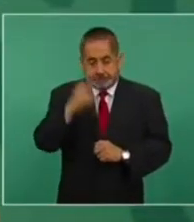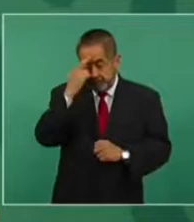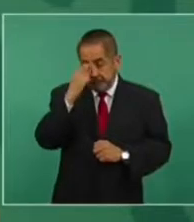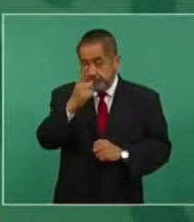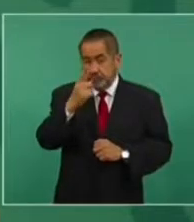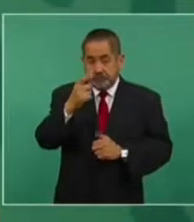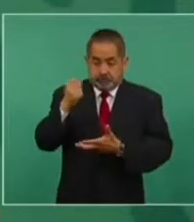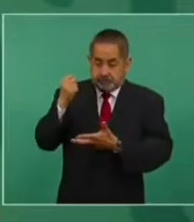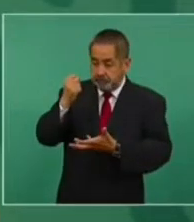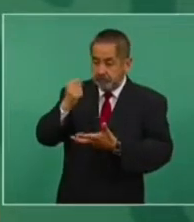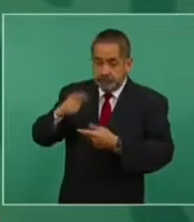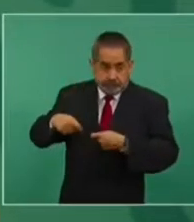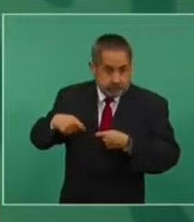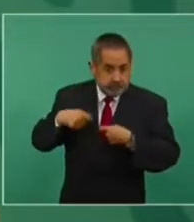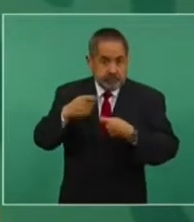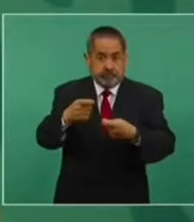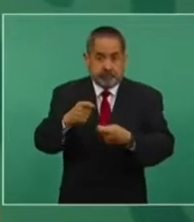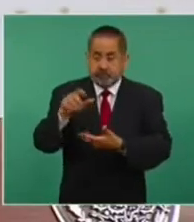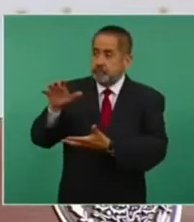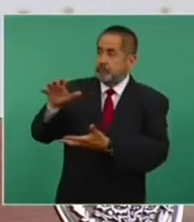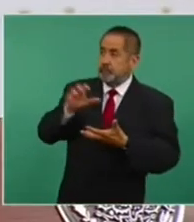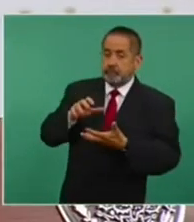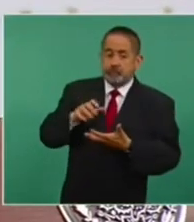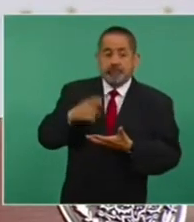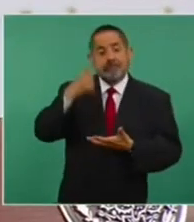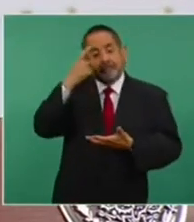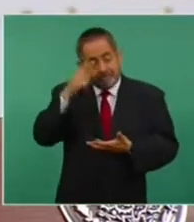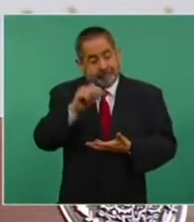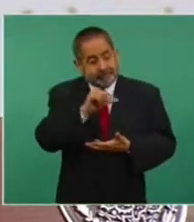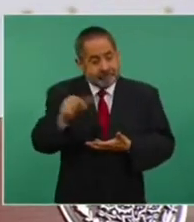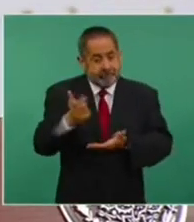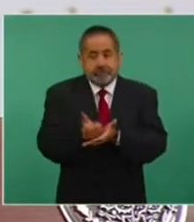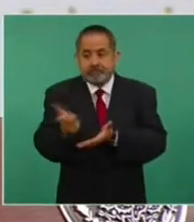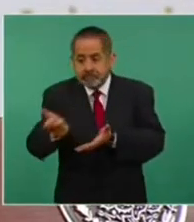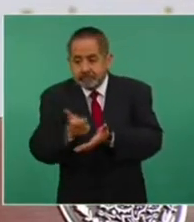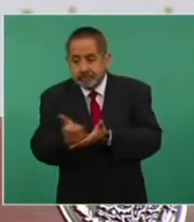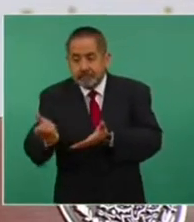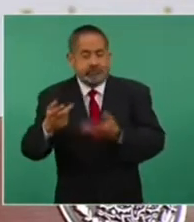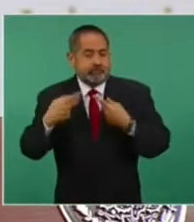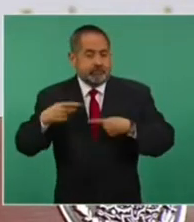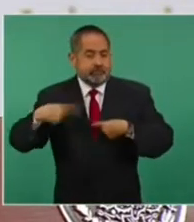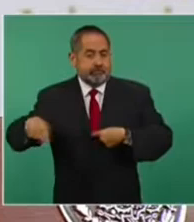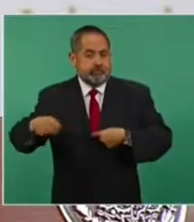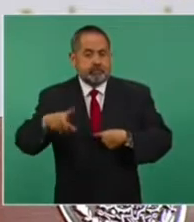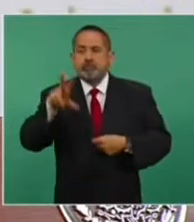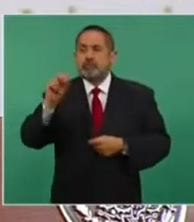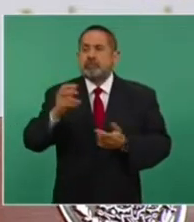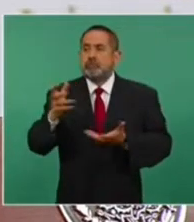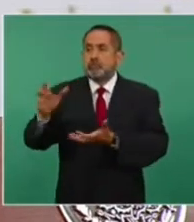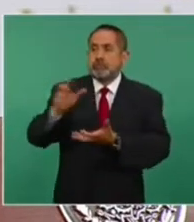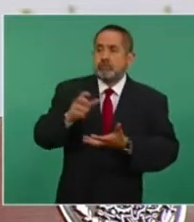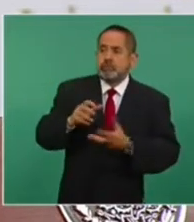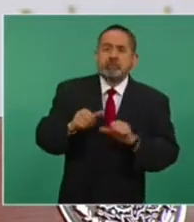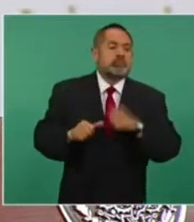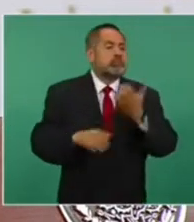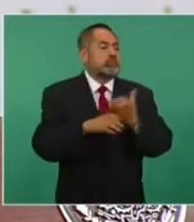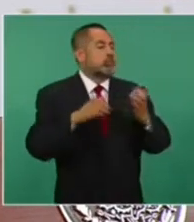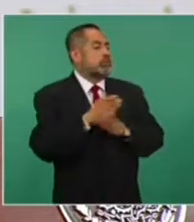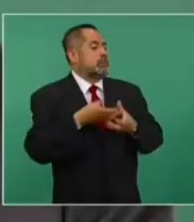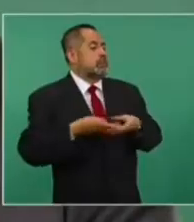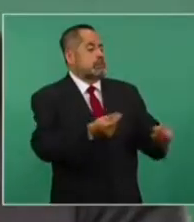adelanta se utilice para nómina, porque